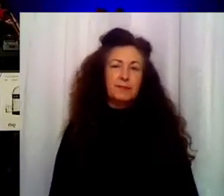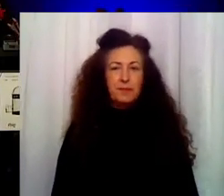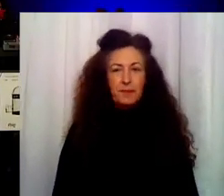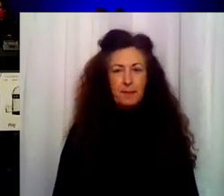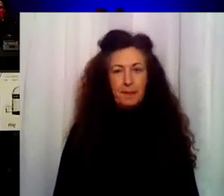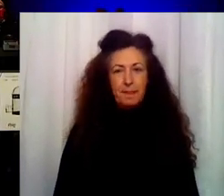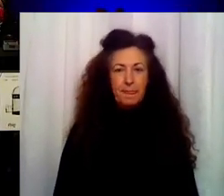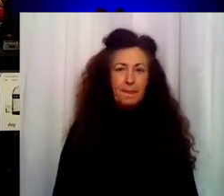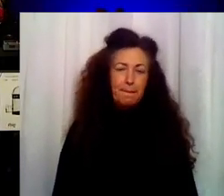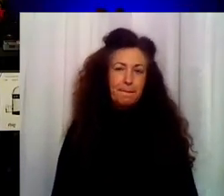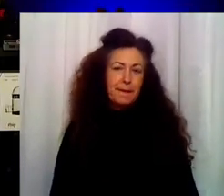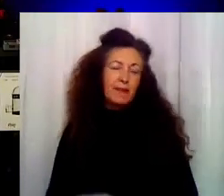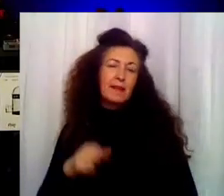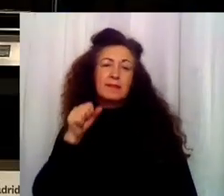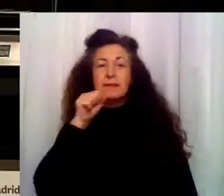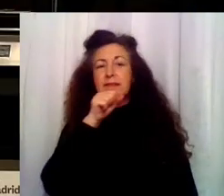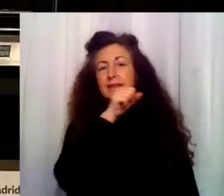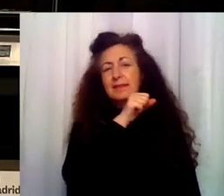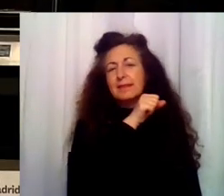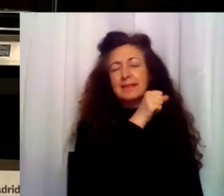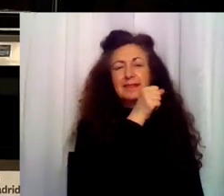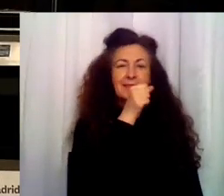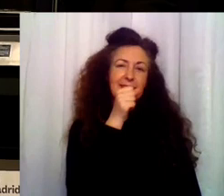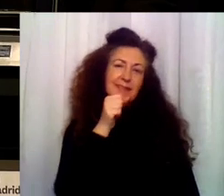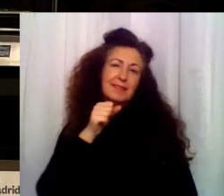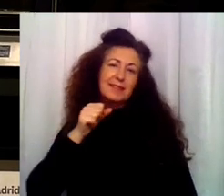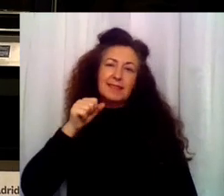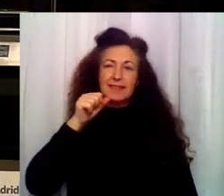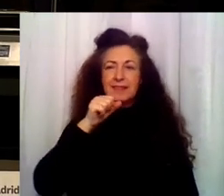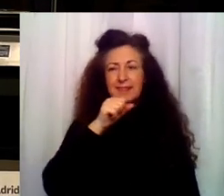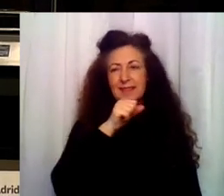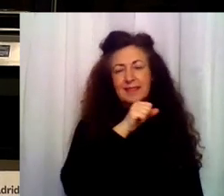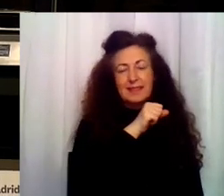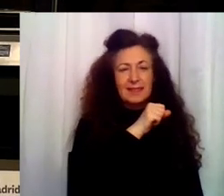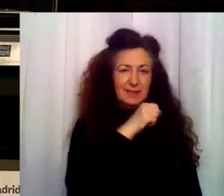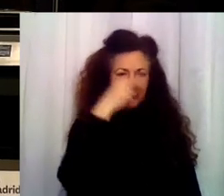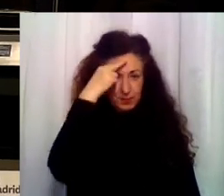Soy un gilipollas.